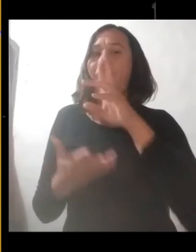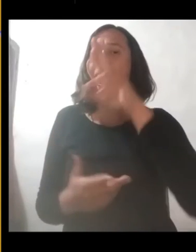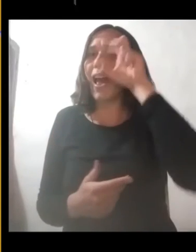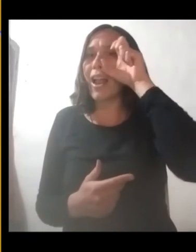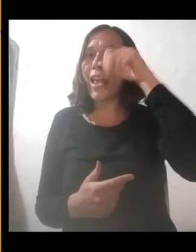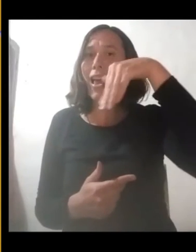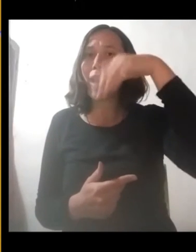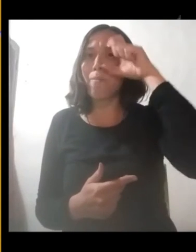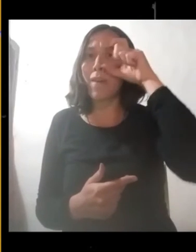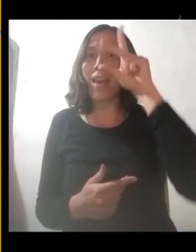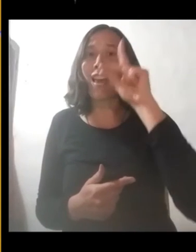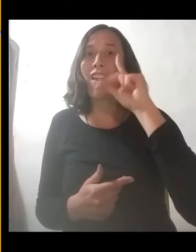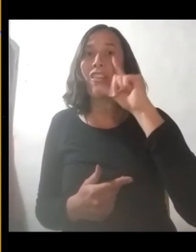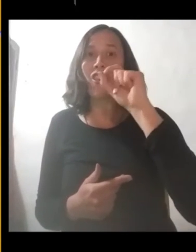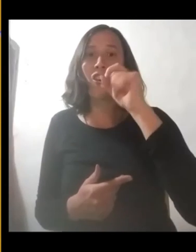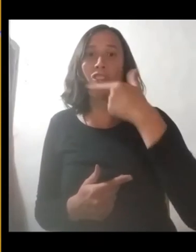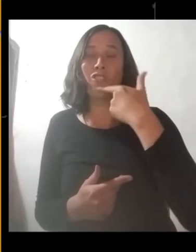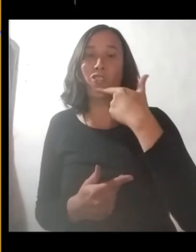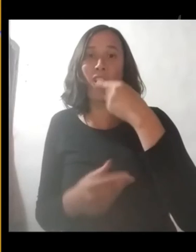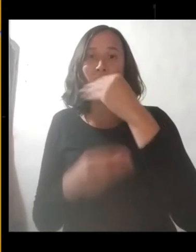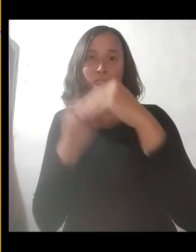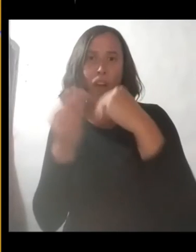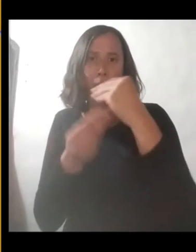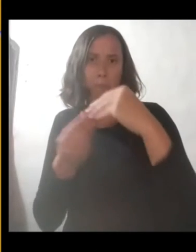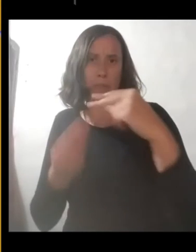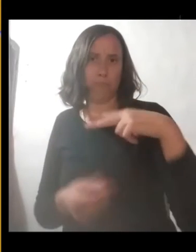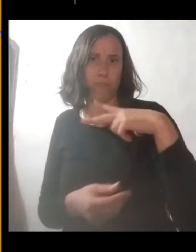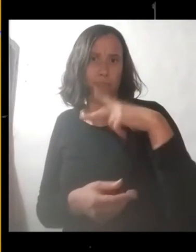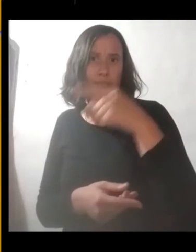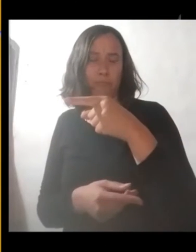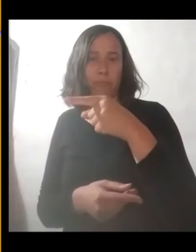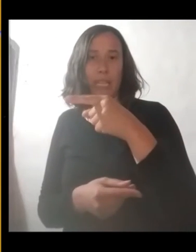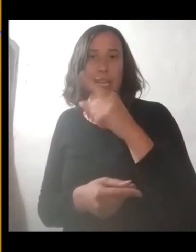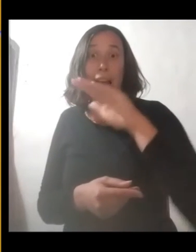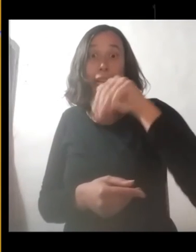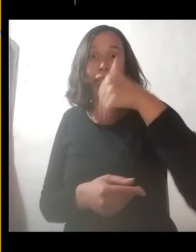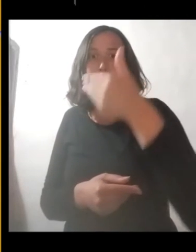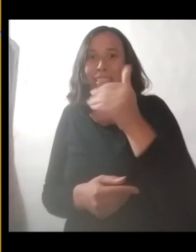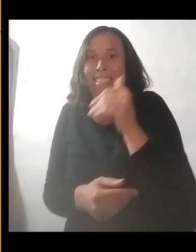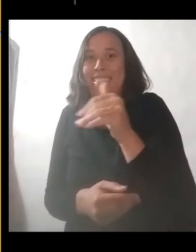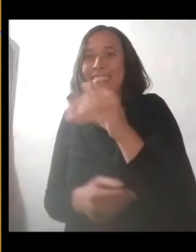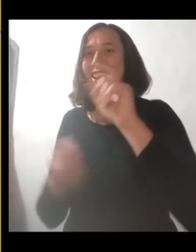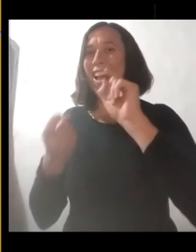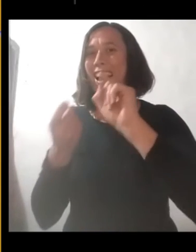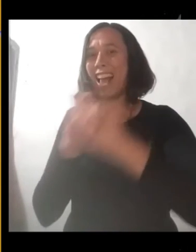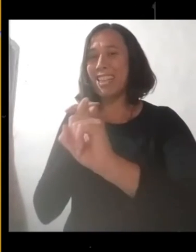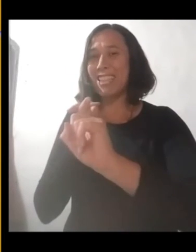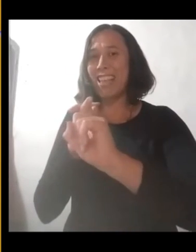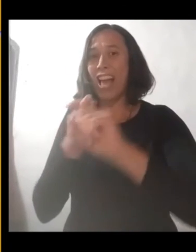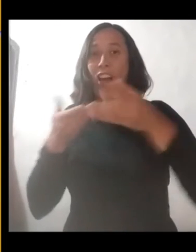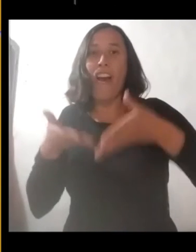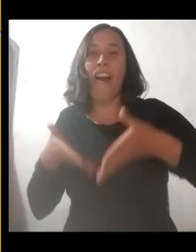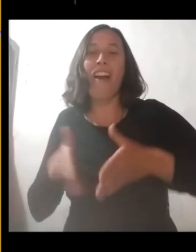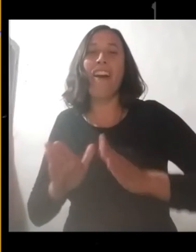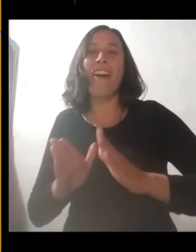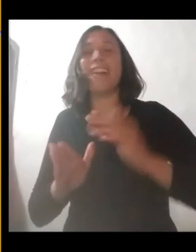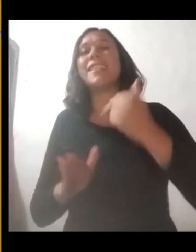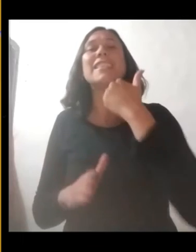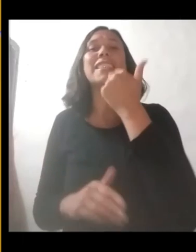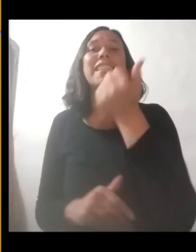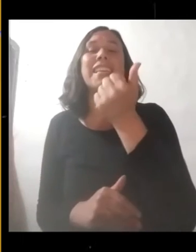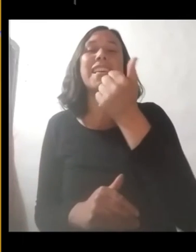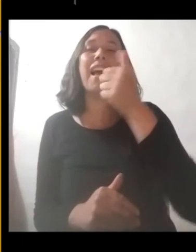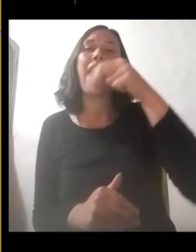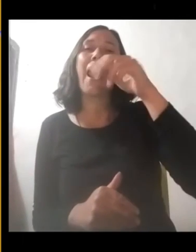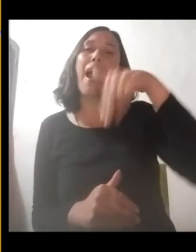de una familia rica y prestigiosa, con quien se casaría y tendría una hija llamada Mercedes.